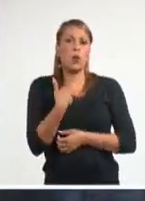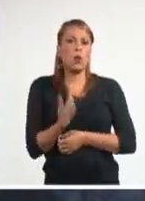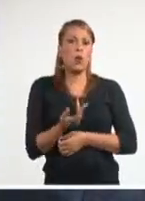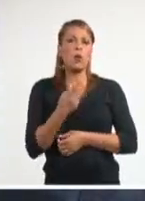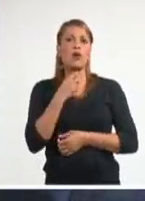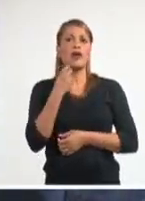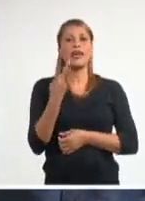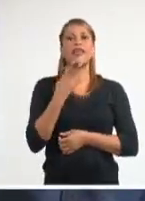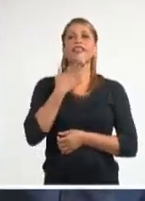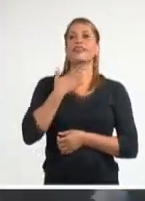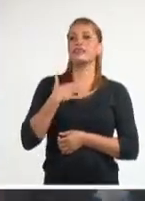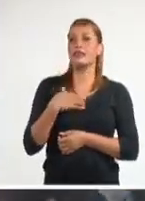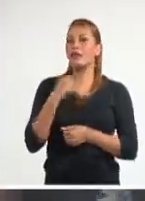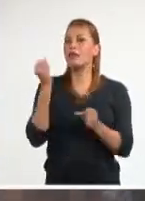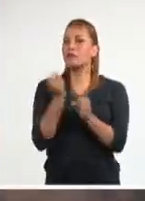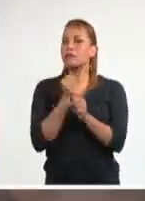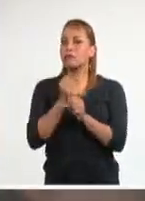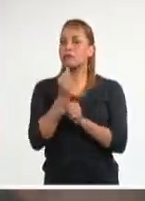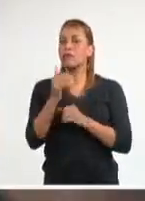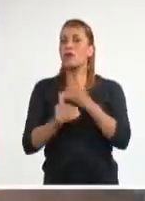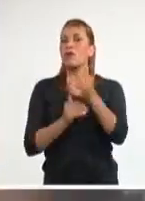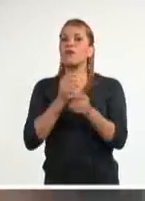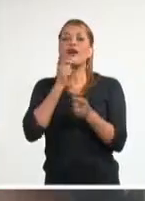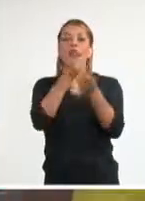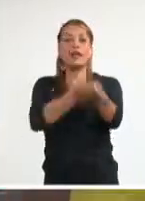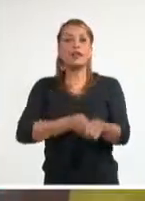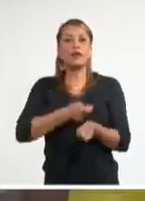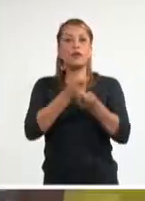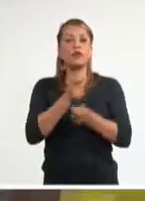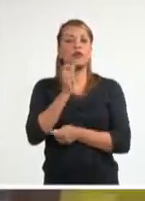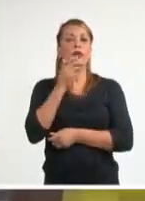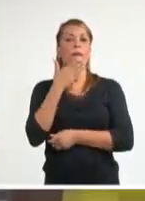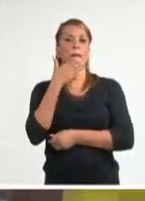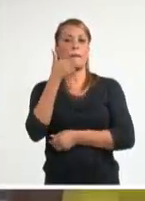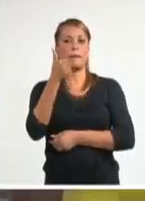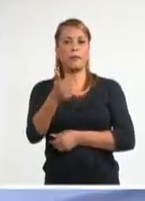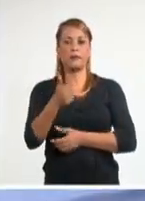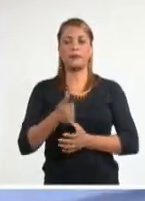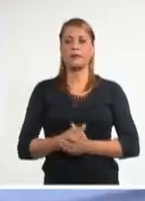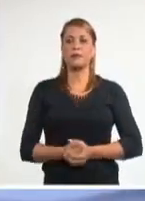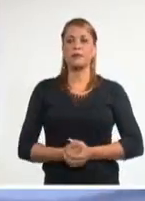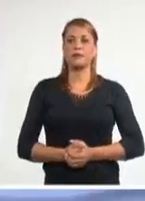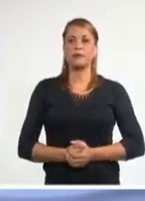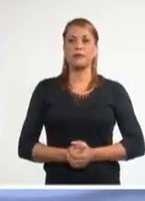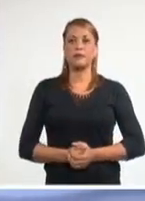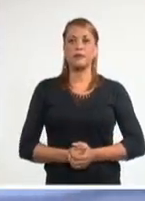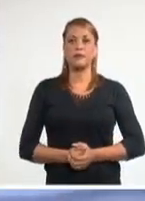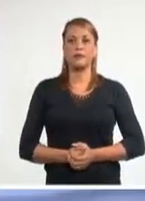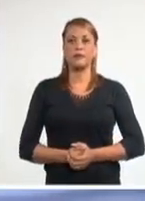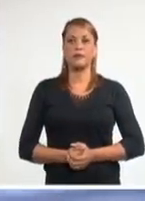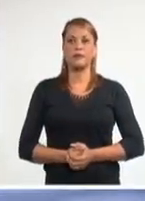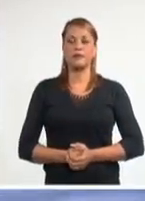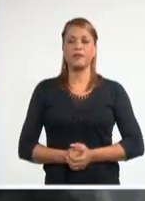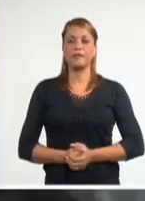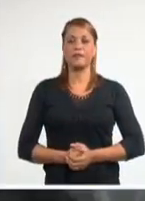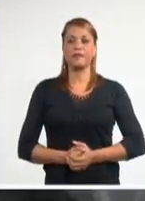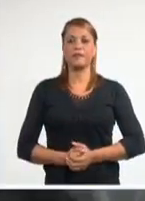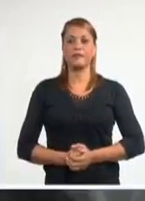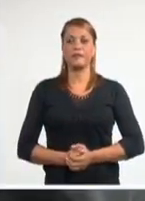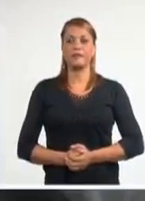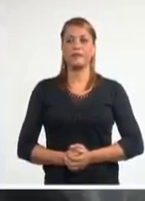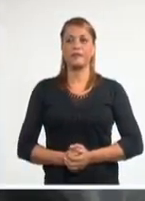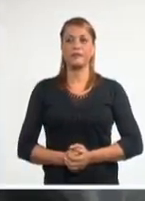condujeron a transitar hacia una agricultura más inteligente. Desde Pinar del Río, Fátima Rivera Amador, Sistema